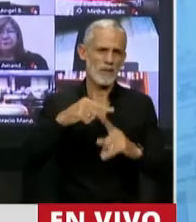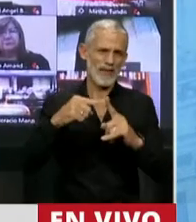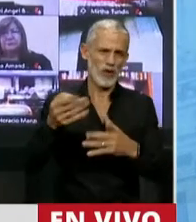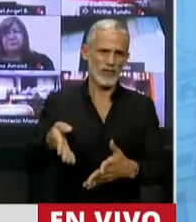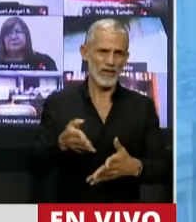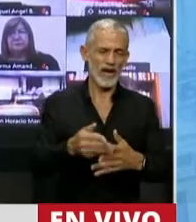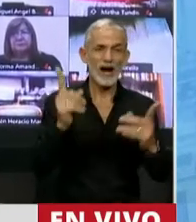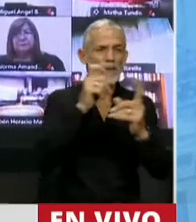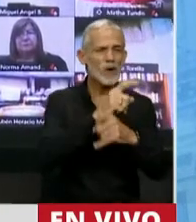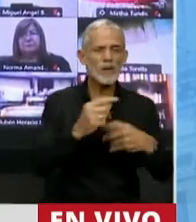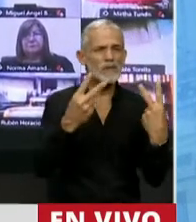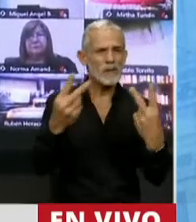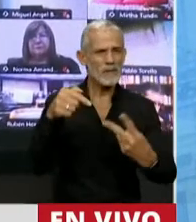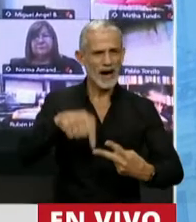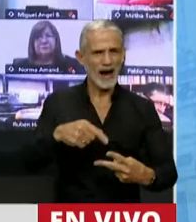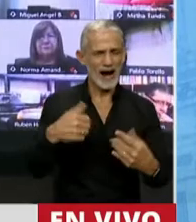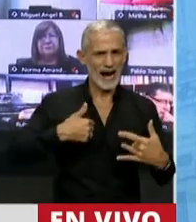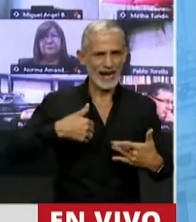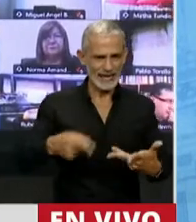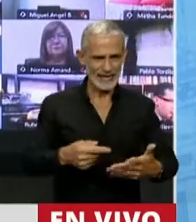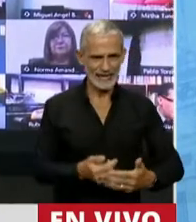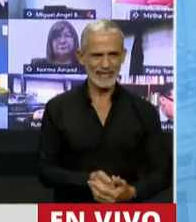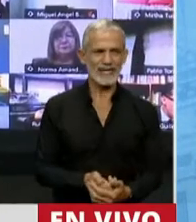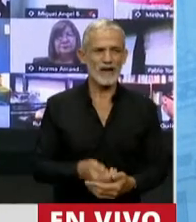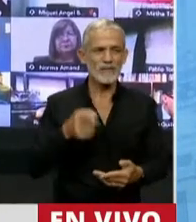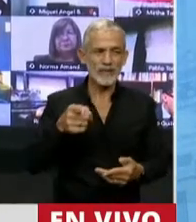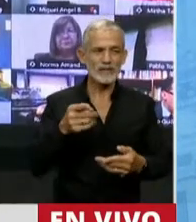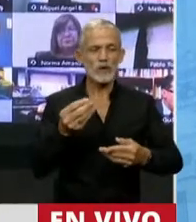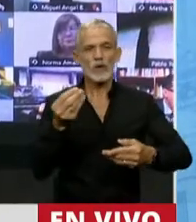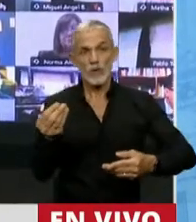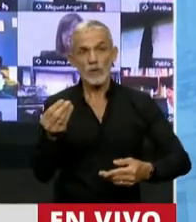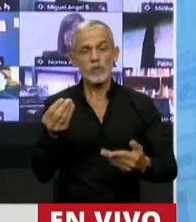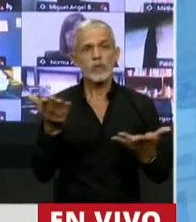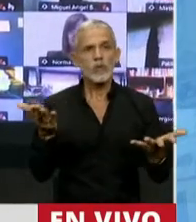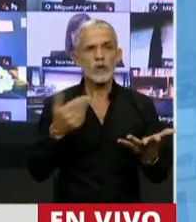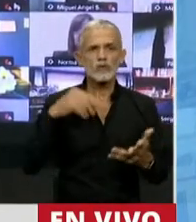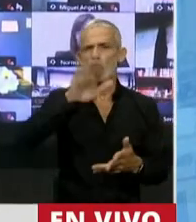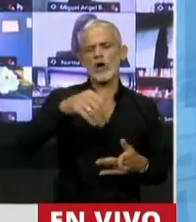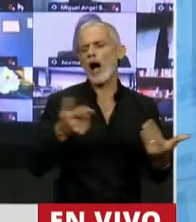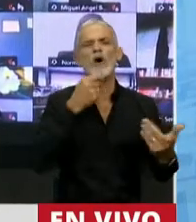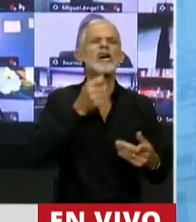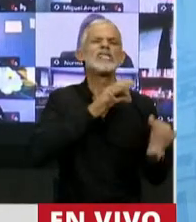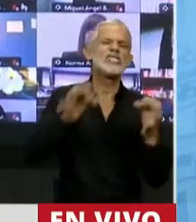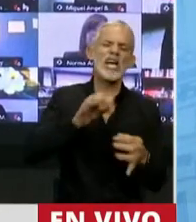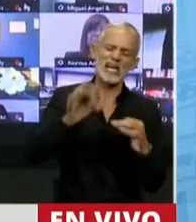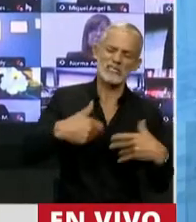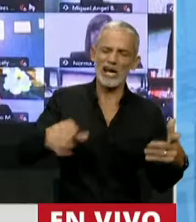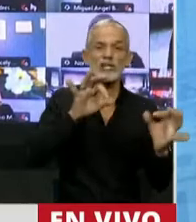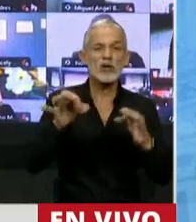teniendo de transporte en nuestro país? Es imposible. Es lo mismo que decir, miren, yo cito y el que llega llega y el que no llega no me importa.